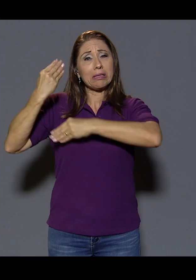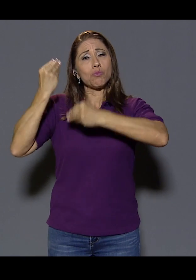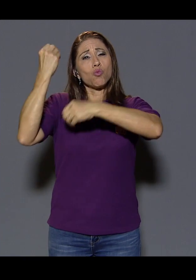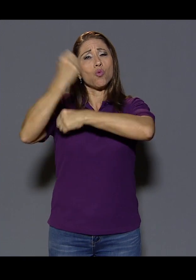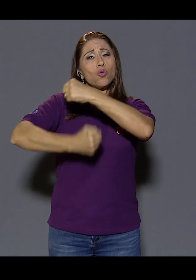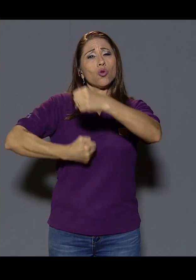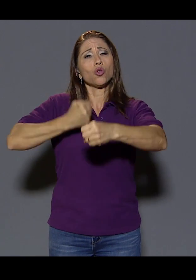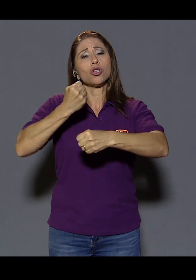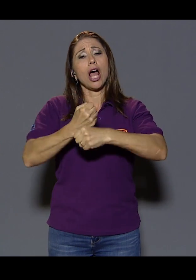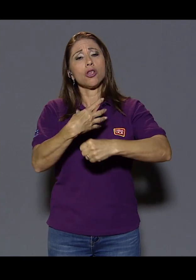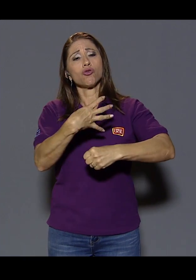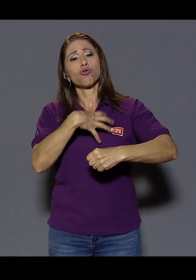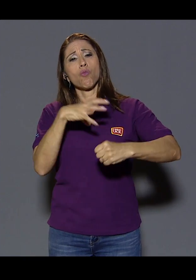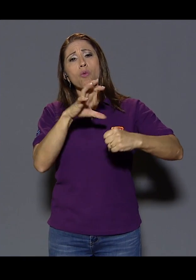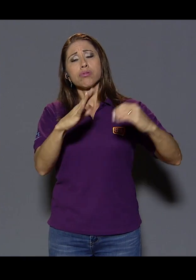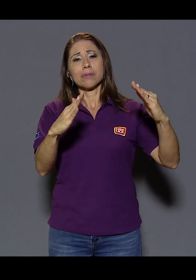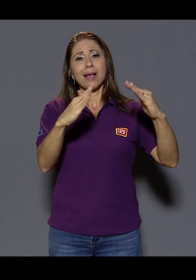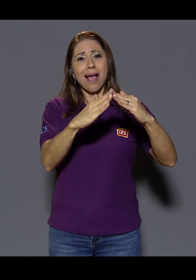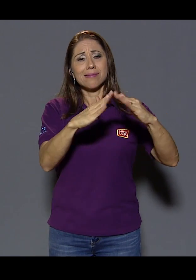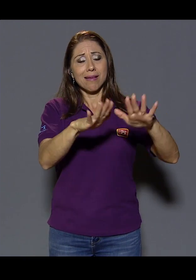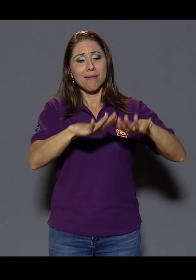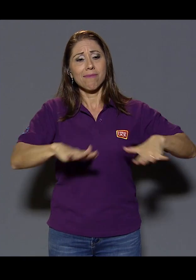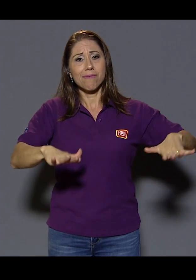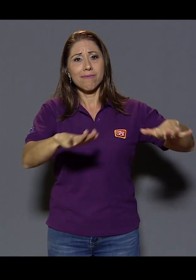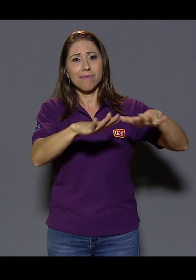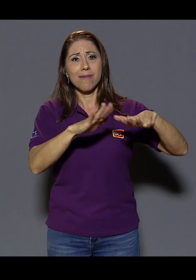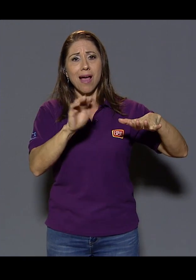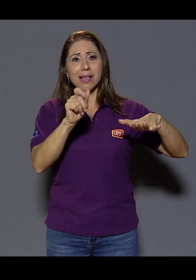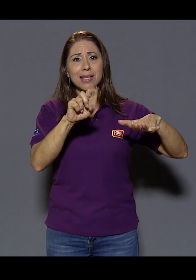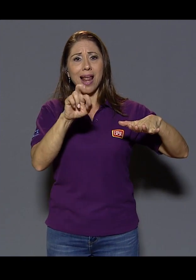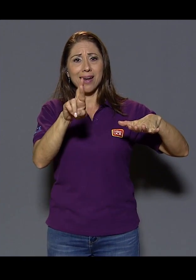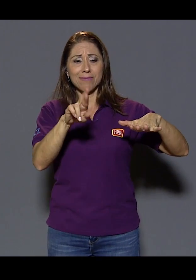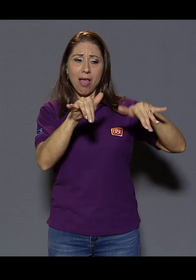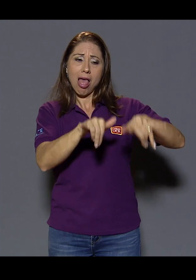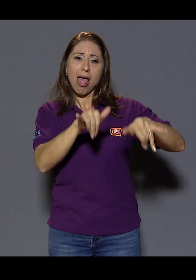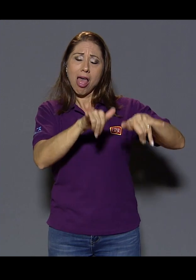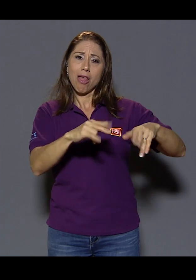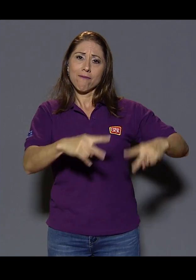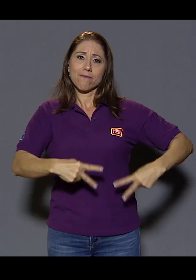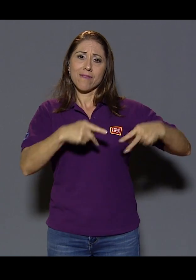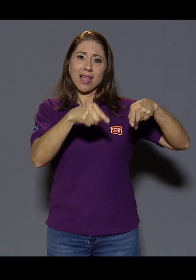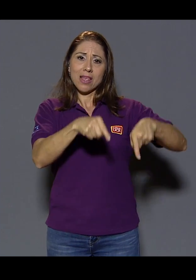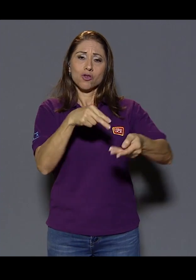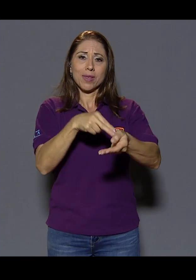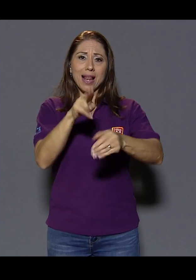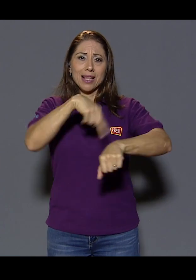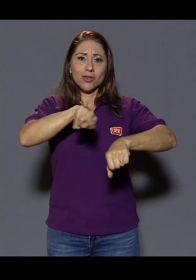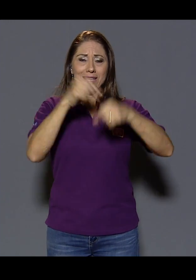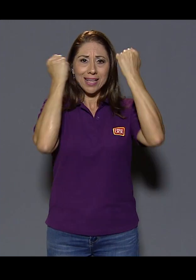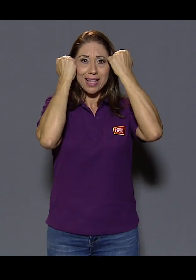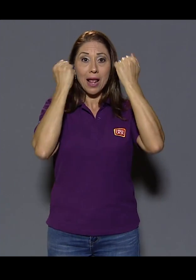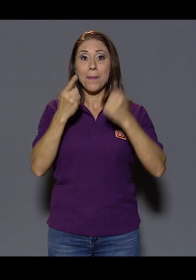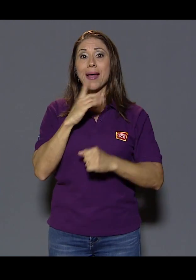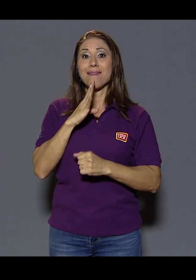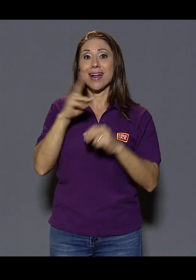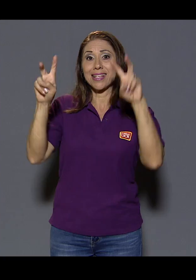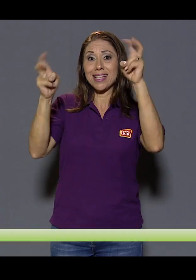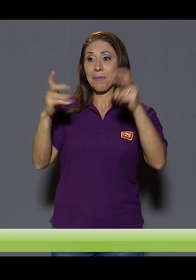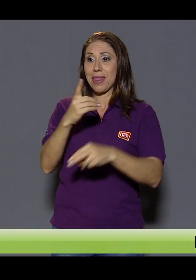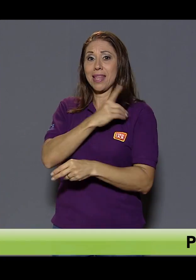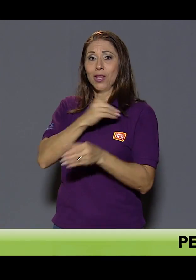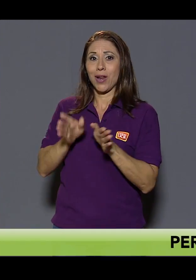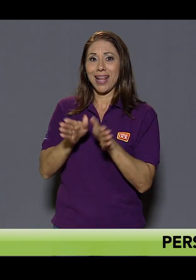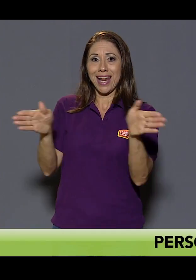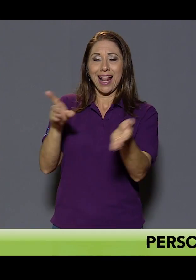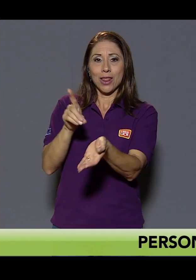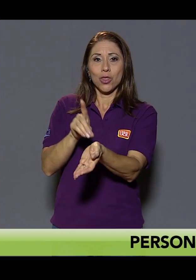muchos años tuvieron como residencia la sección asilar del Hospital Nacional Psiquiátrico. Y para hablar de este tema nos acompaña la directora